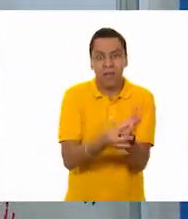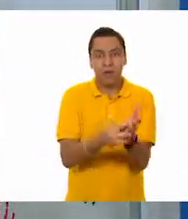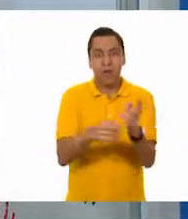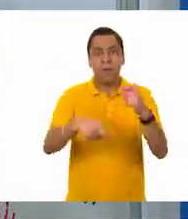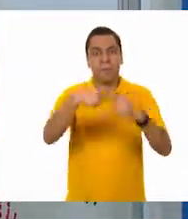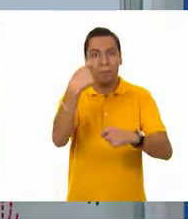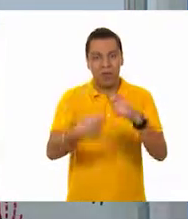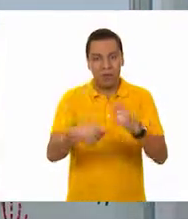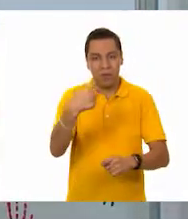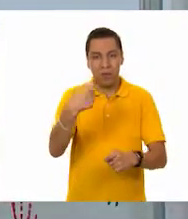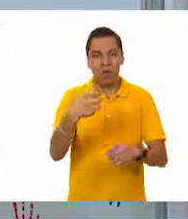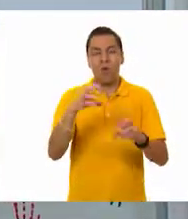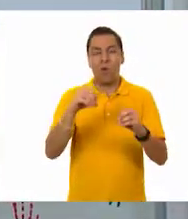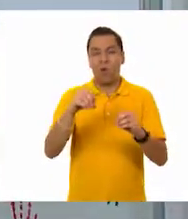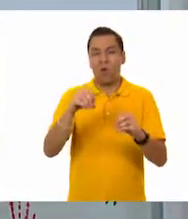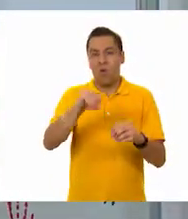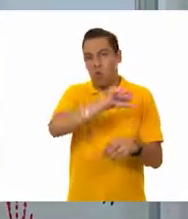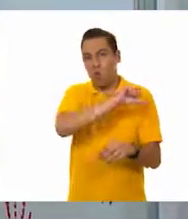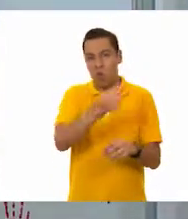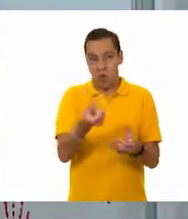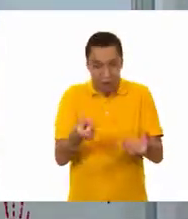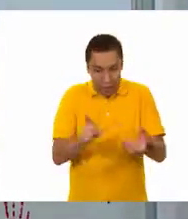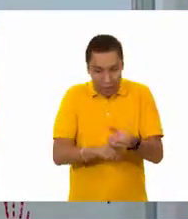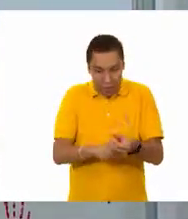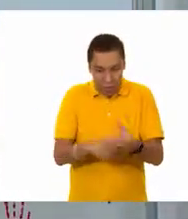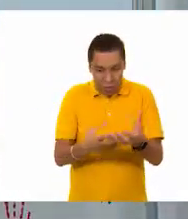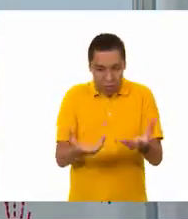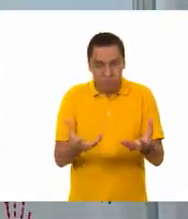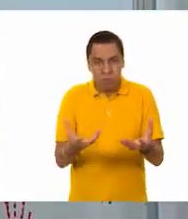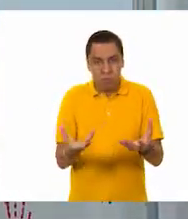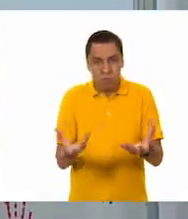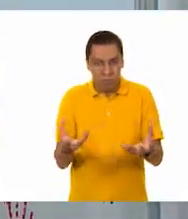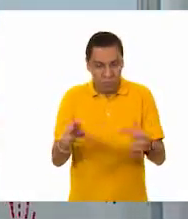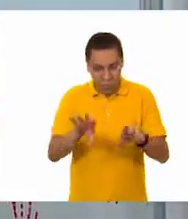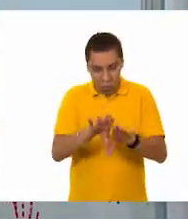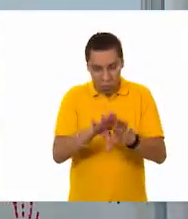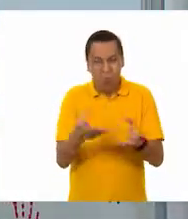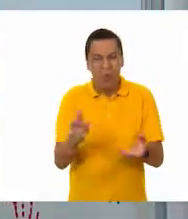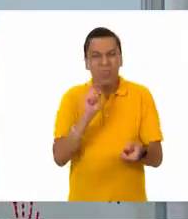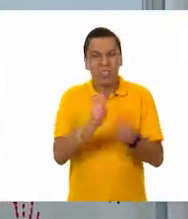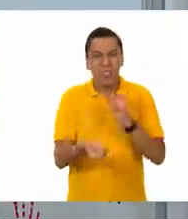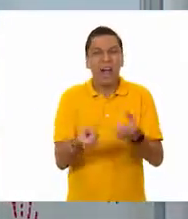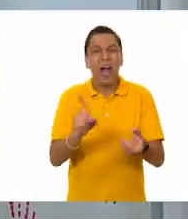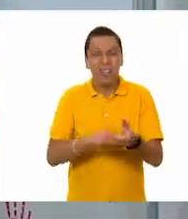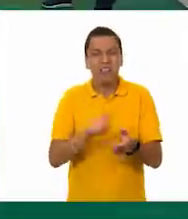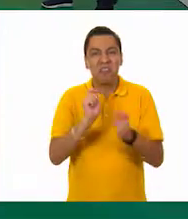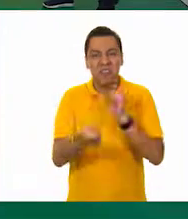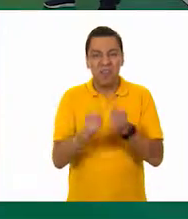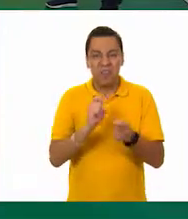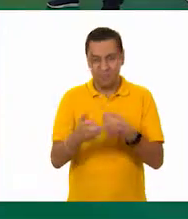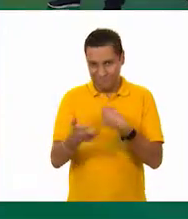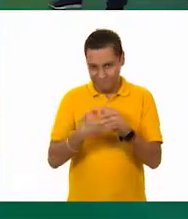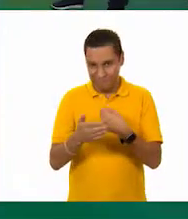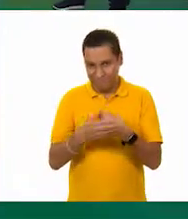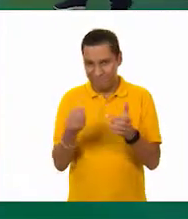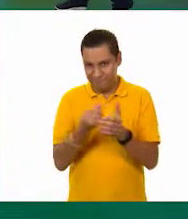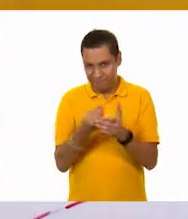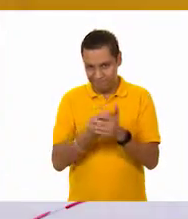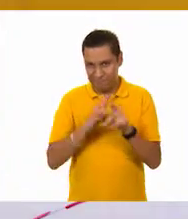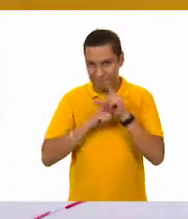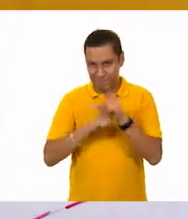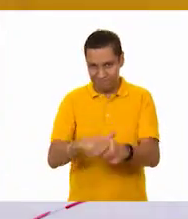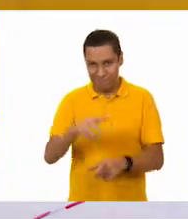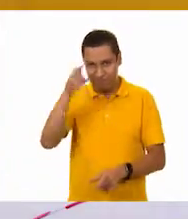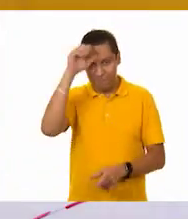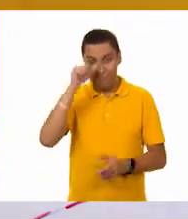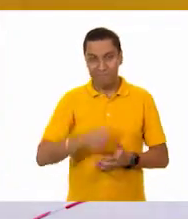o, digamos, también lo que contiene adentro. Y eso lo podemos ver a lo mejor en nuestro siguiente programa, Tino. Muchas gracias, sí, lo podemos seguir viendo mientras